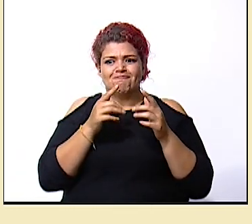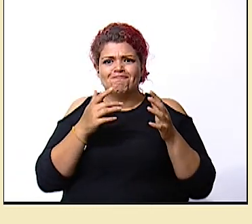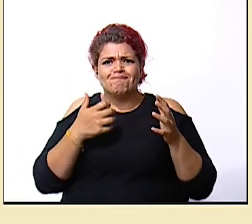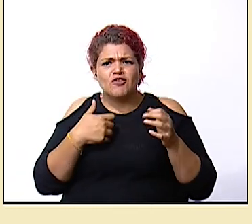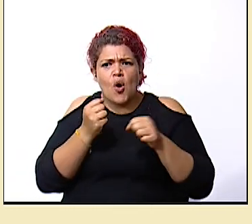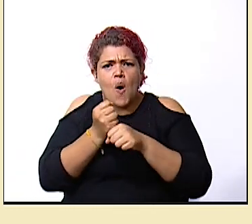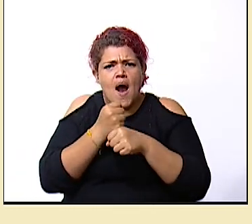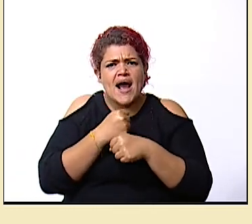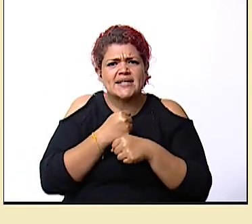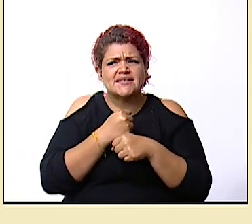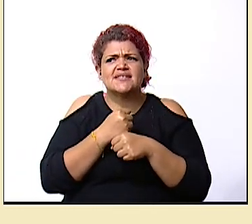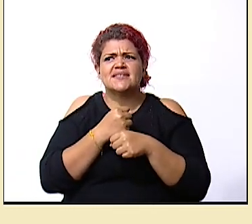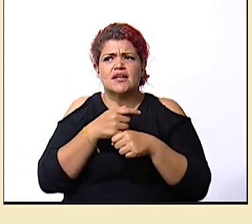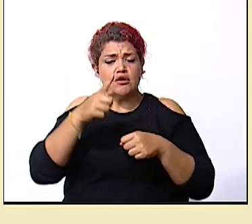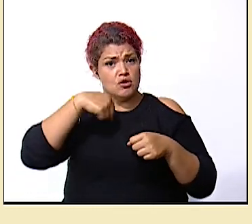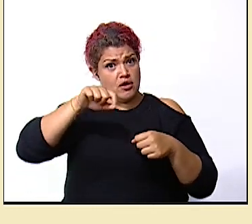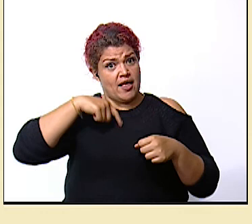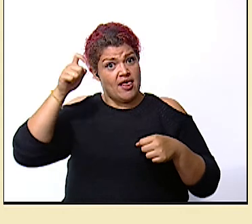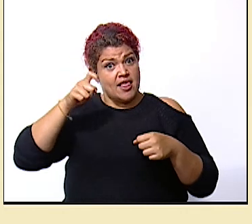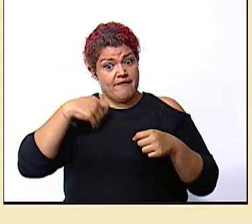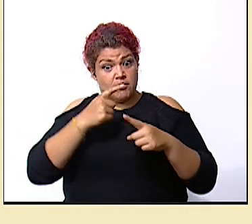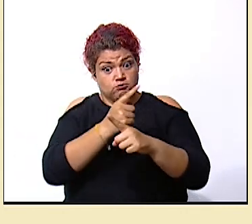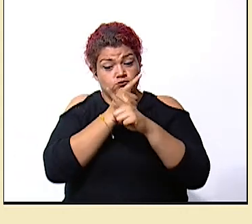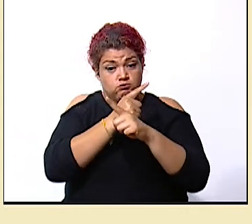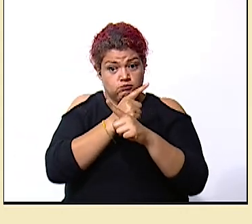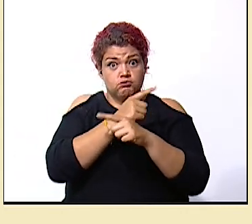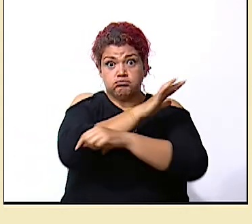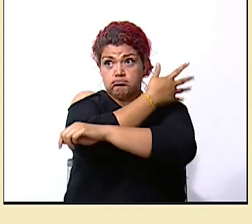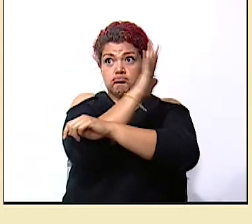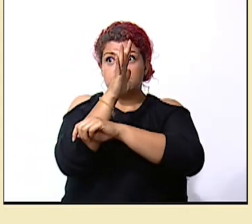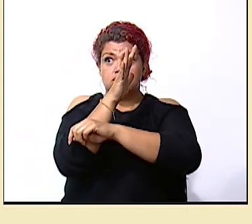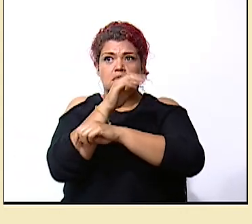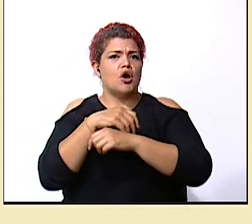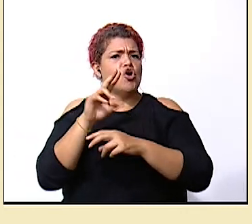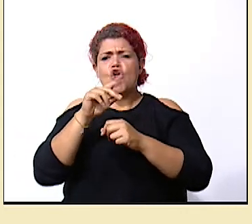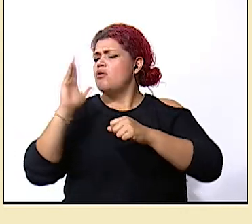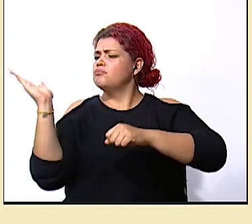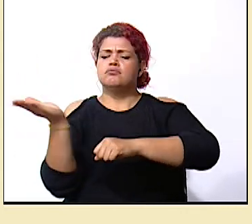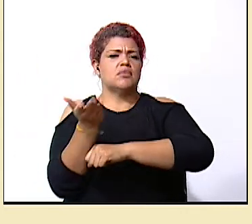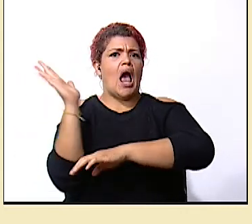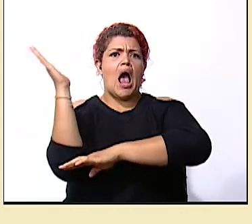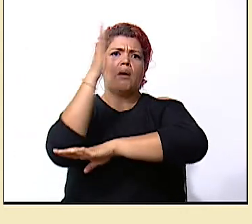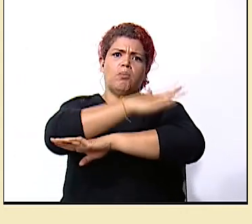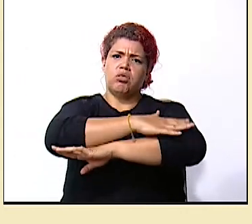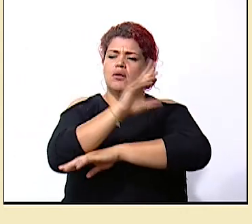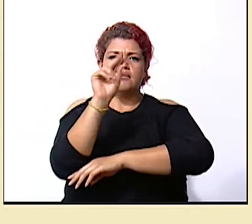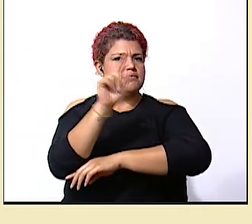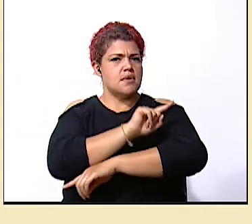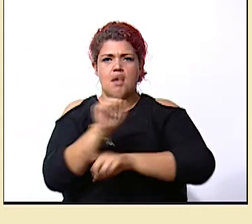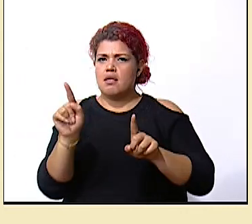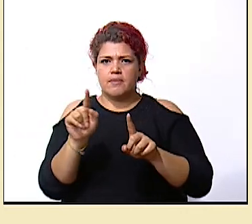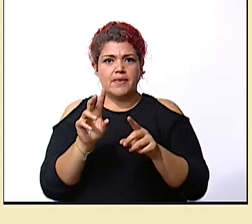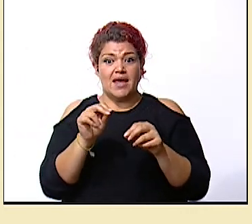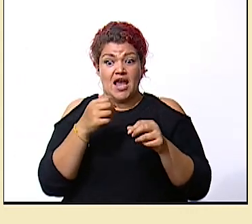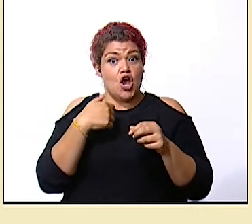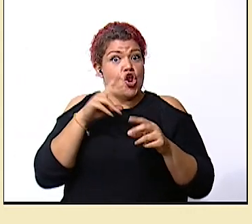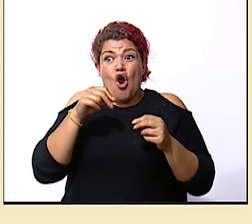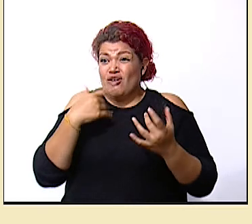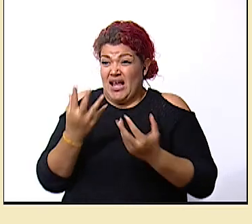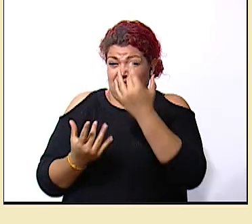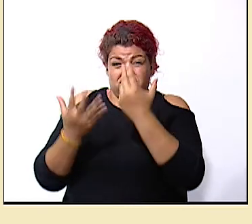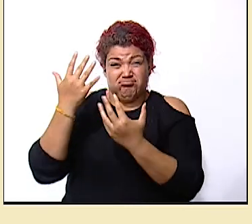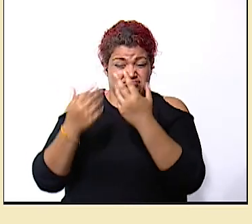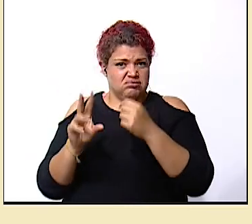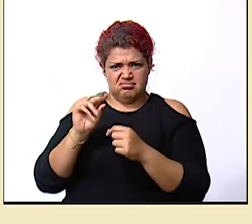que tenemos es que debemos de proteger el bosque no talar los árboles no provocar quemas